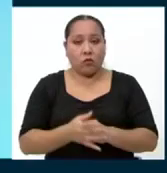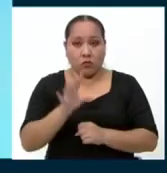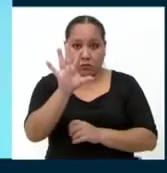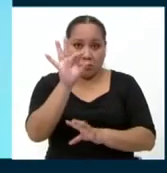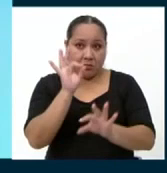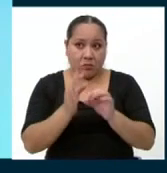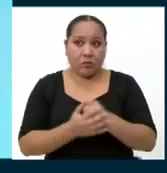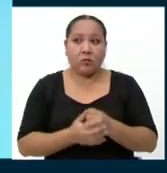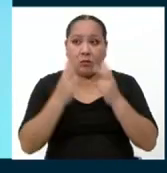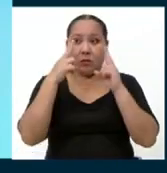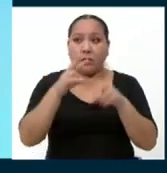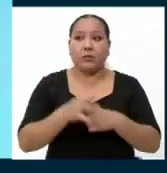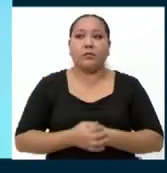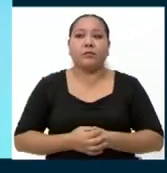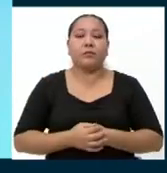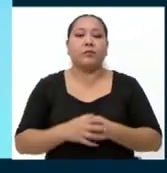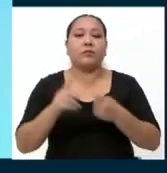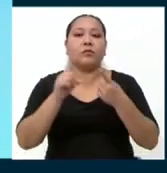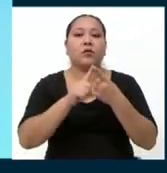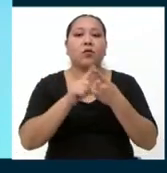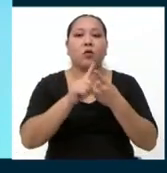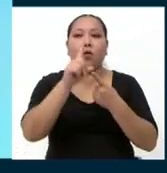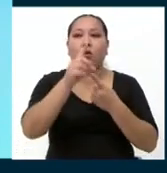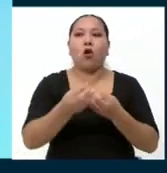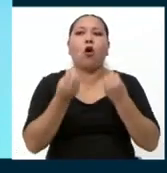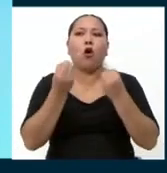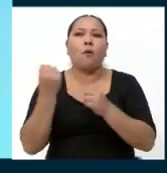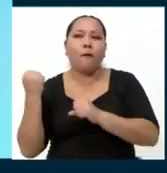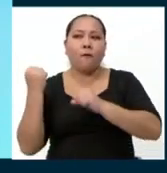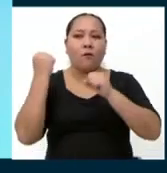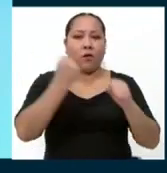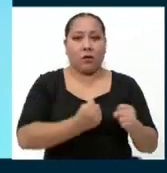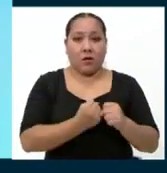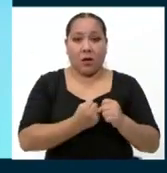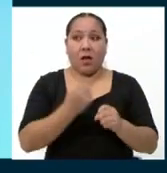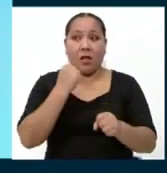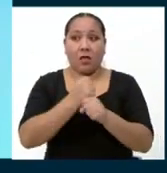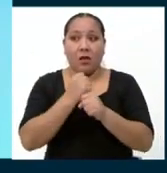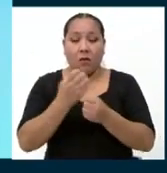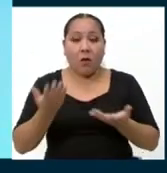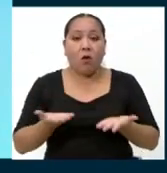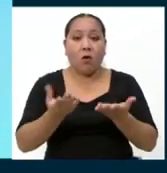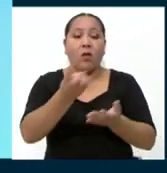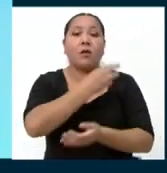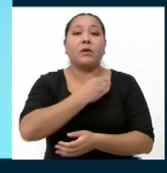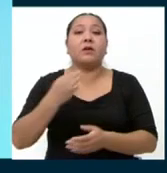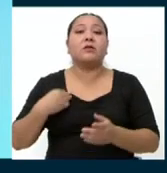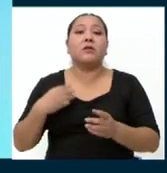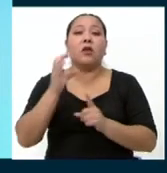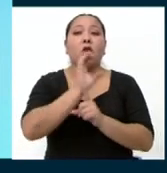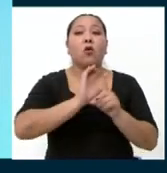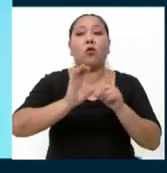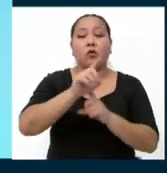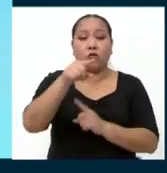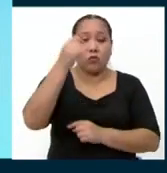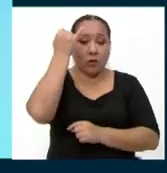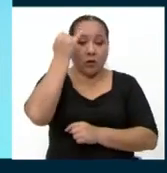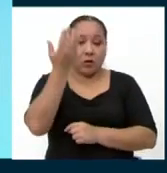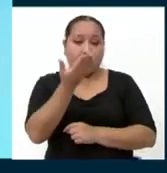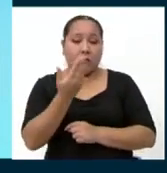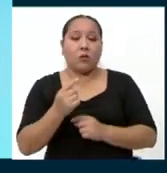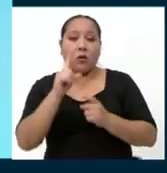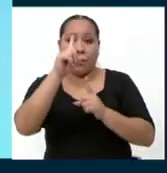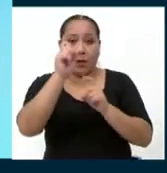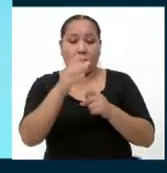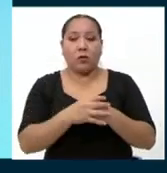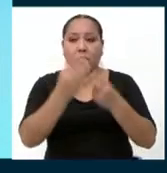pantalla. Las vemos. Política cultural, ¿cómo fortalecería el desempeño del Ministerio de Cultura? Esa es una opción. La